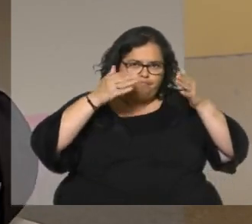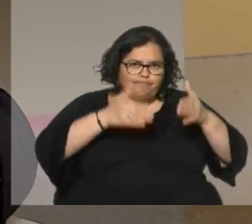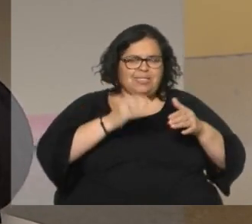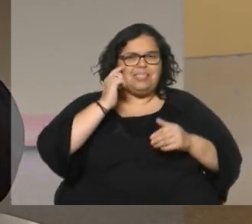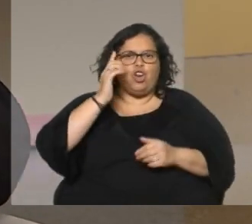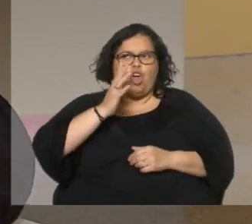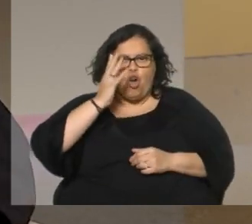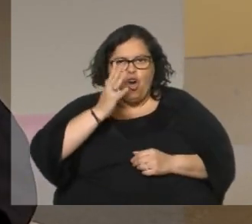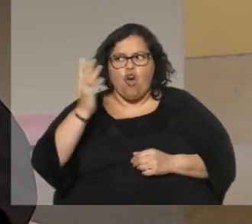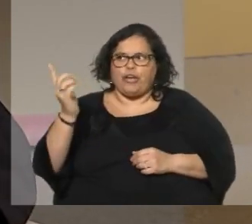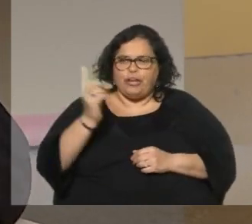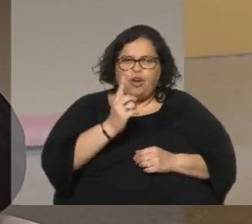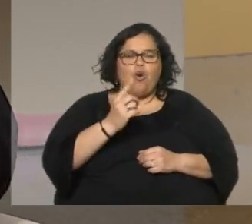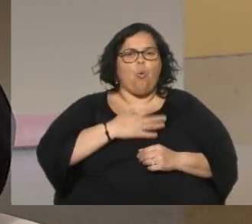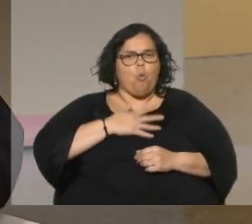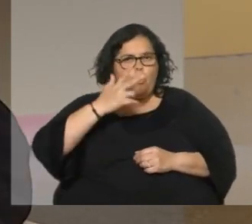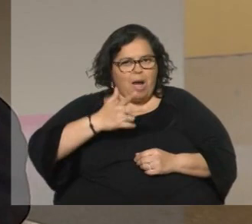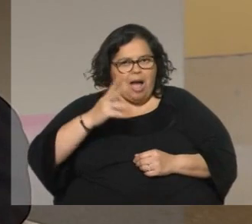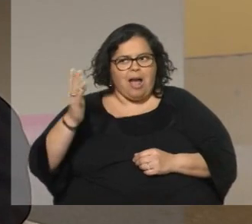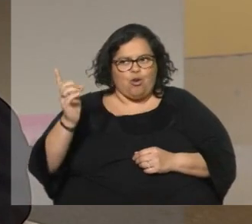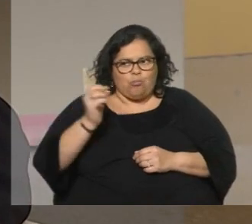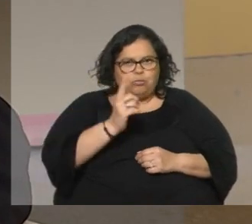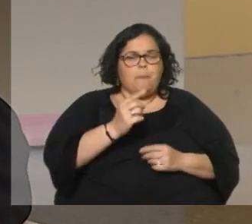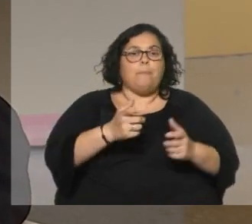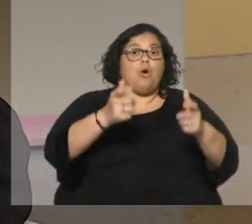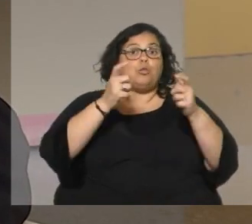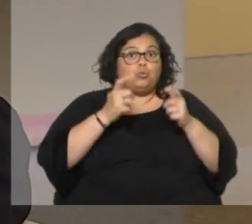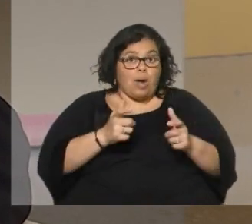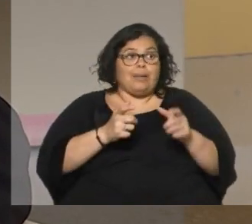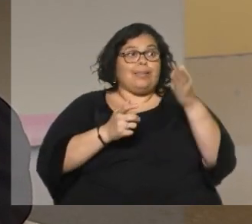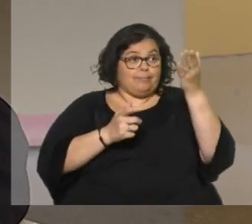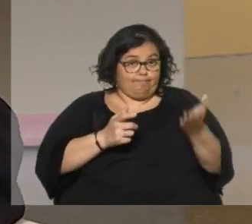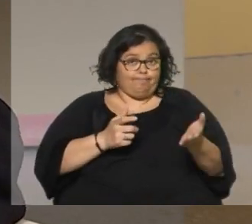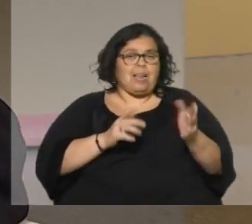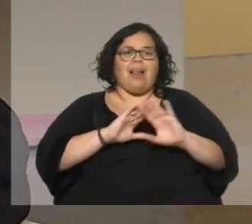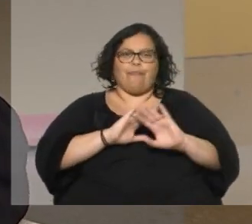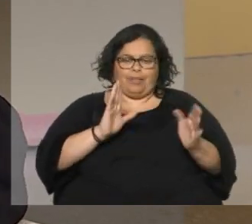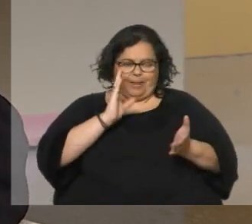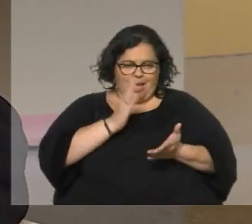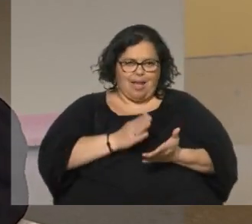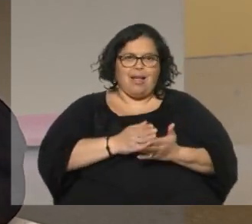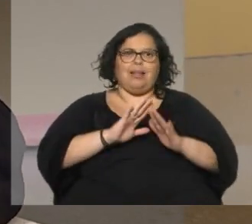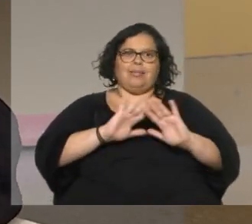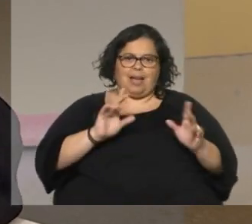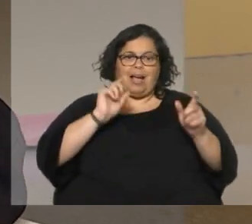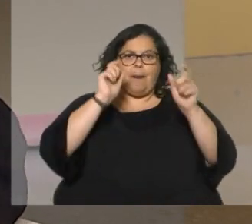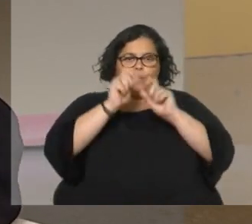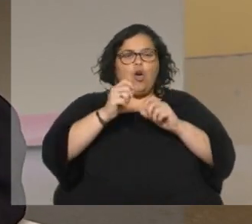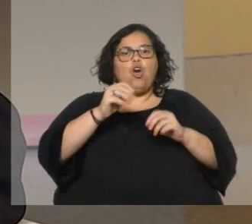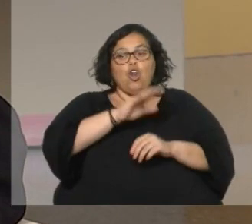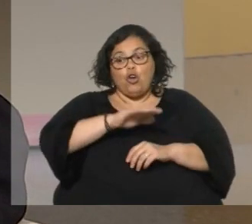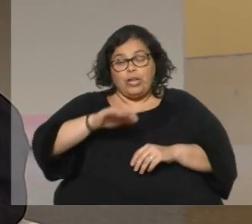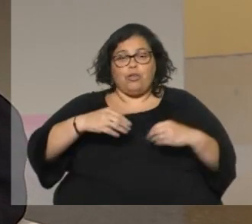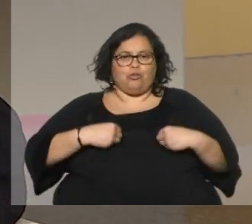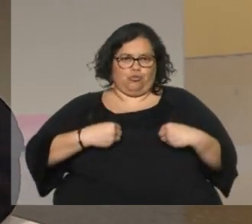psicológico y hasta el punto de vista humano por suerte esa persona finalmente depuso su actitud la cosa no pasó a mayores los niños salieron sanos y